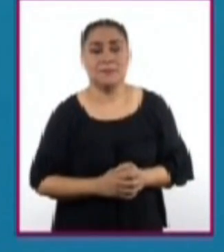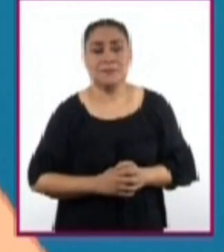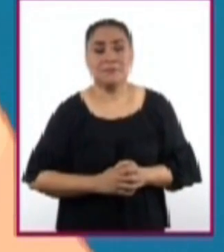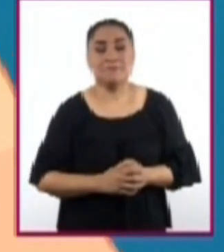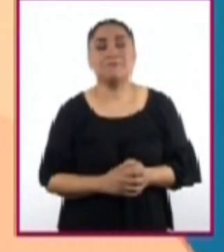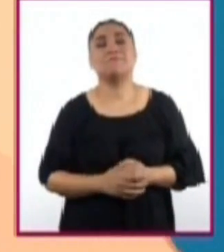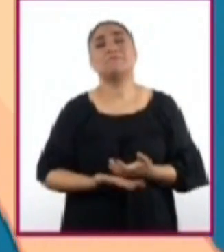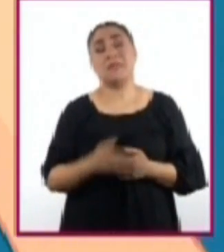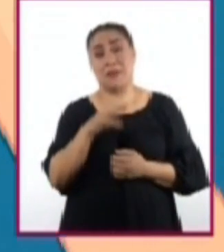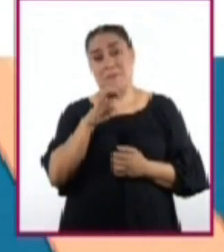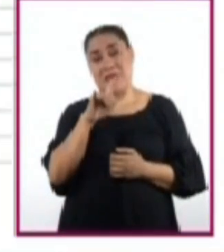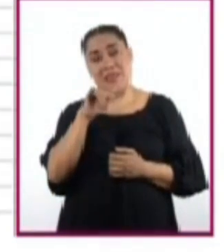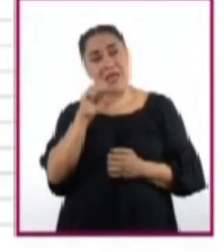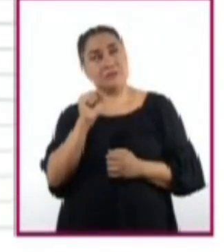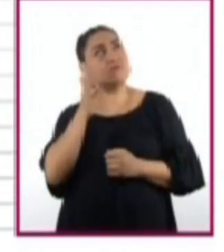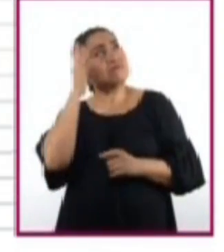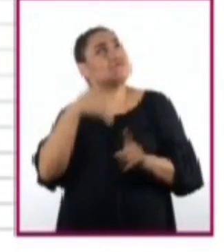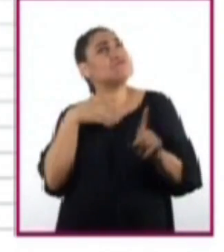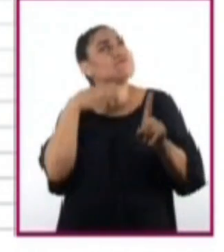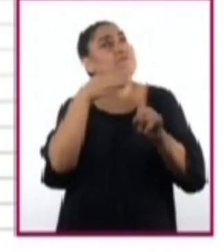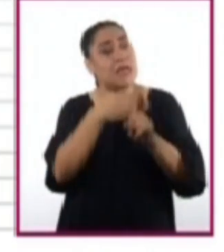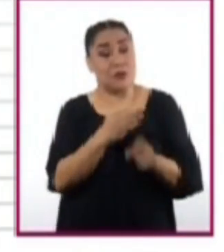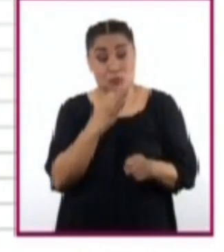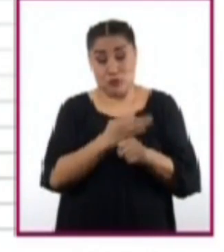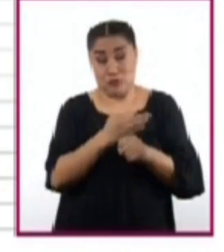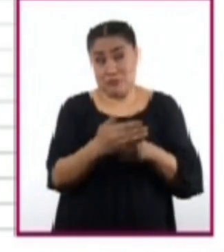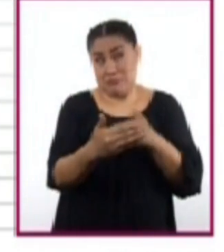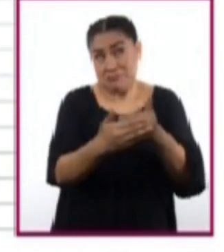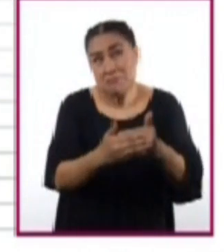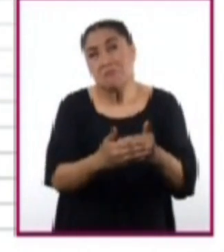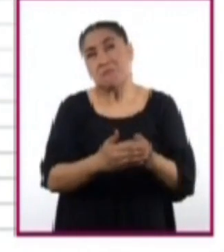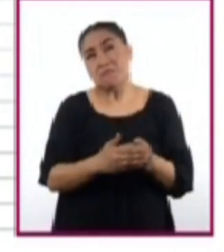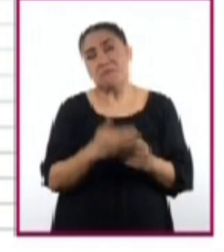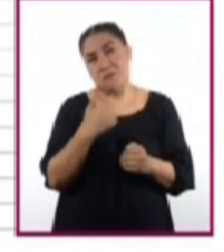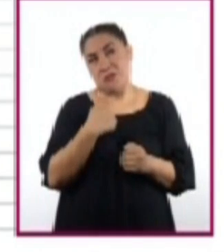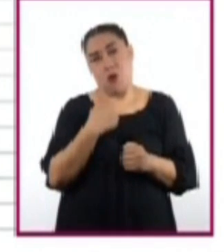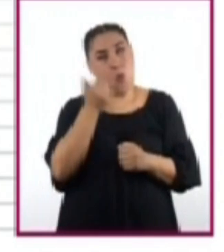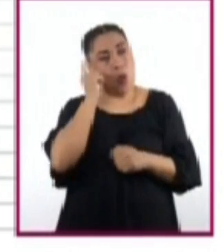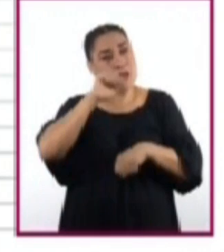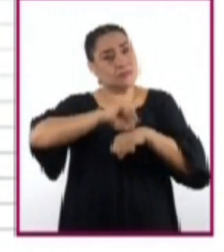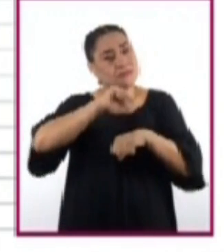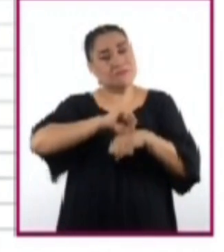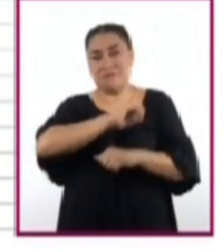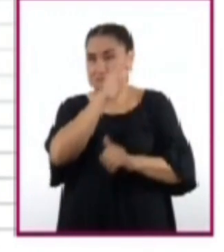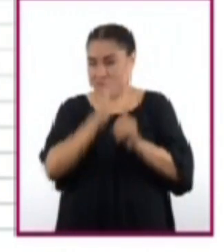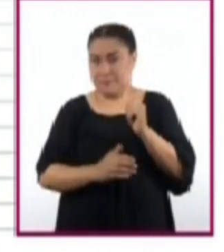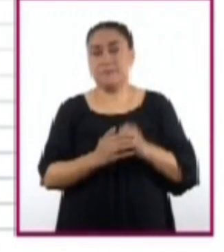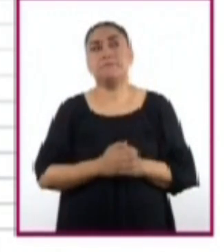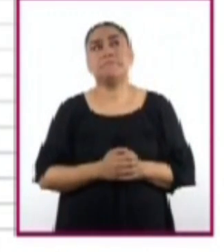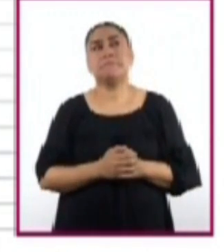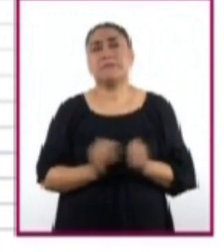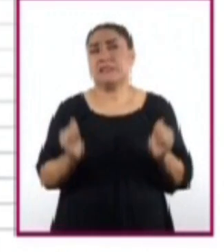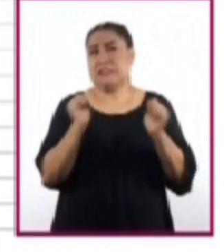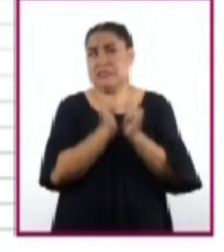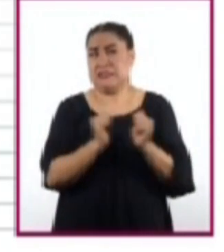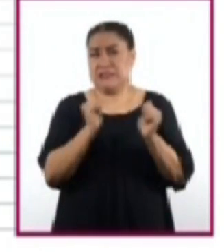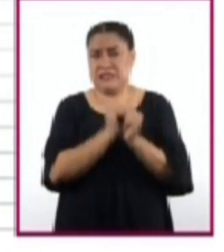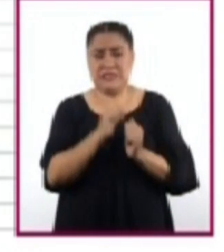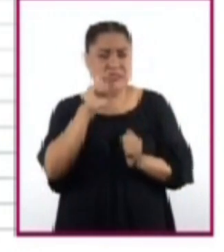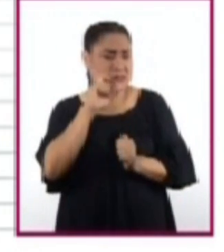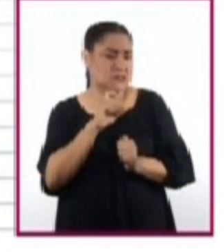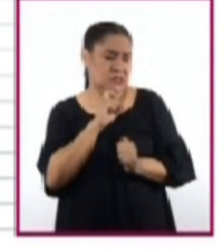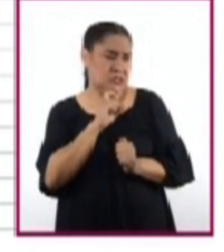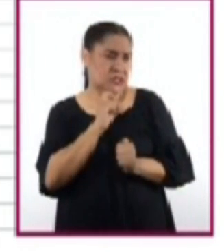Mis metas. A corto plazo, terminar con buenos resultados la secundaria. ¿Tener relaciones sexuales?